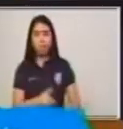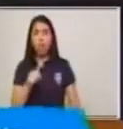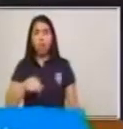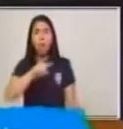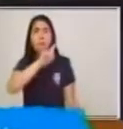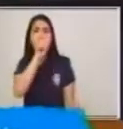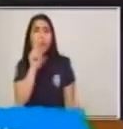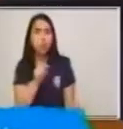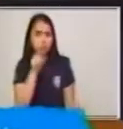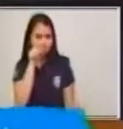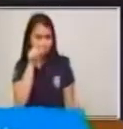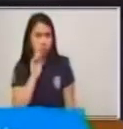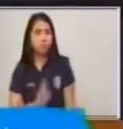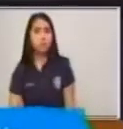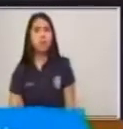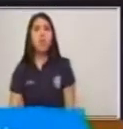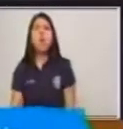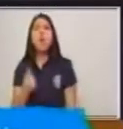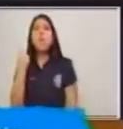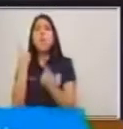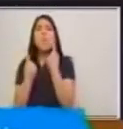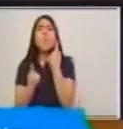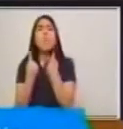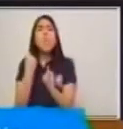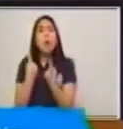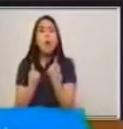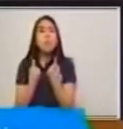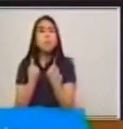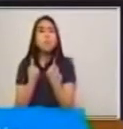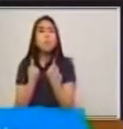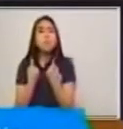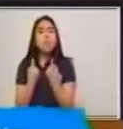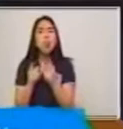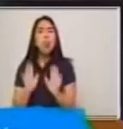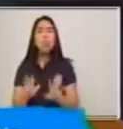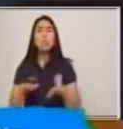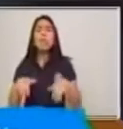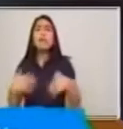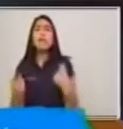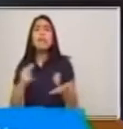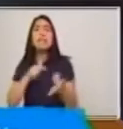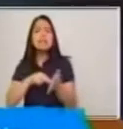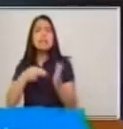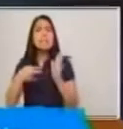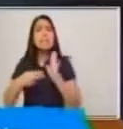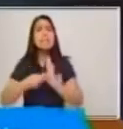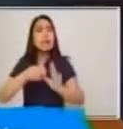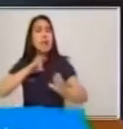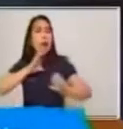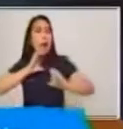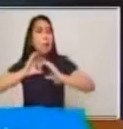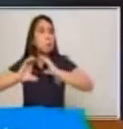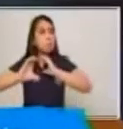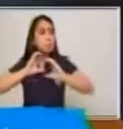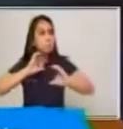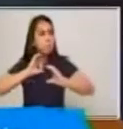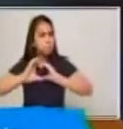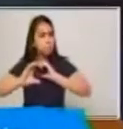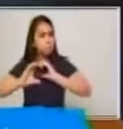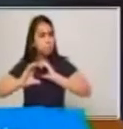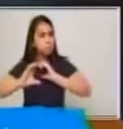papá y mamá. Que ayude. O el hermano mayor. O un tío.